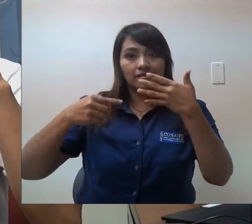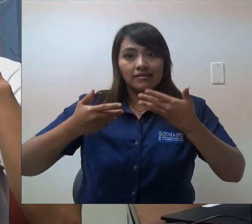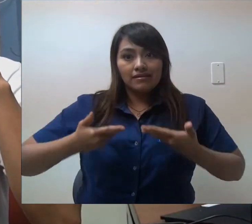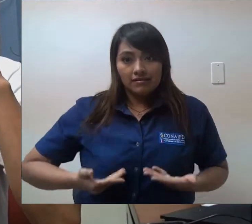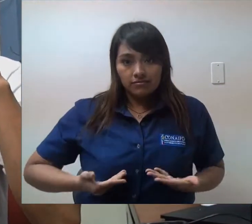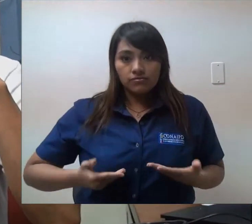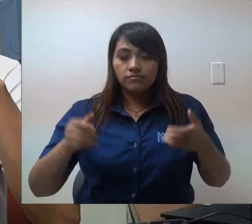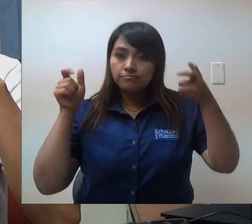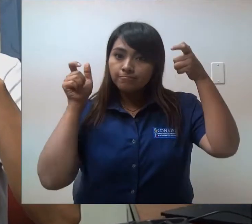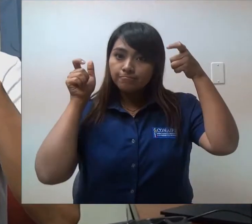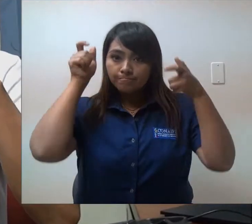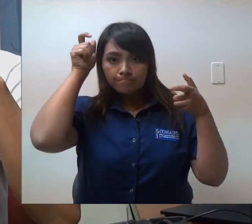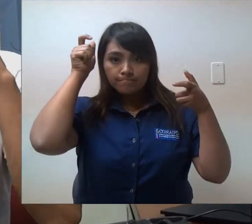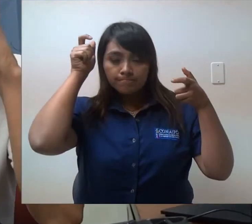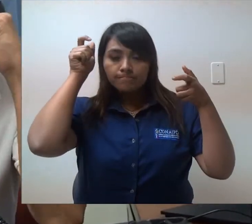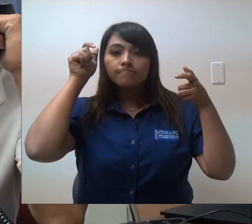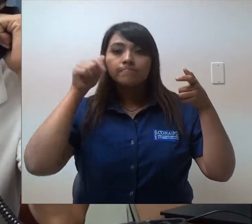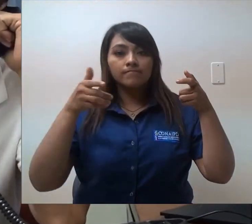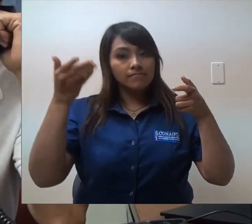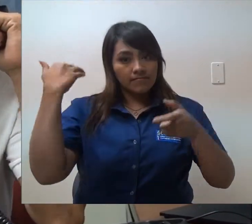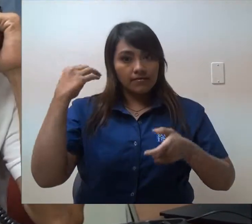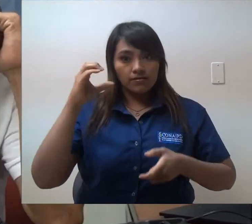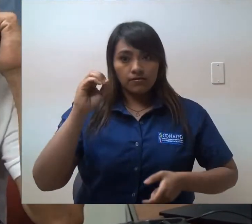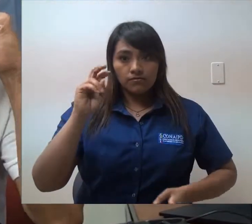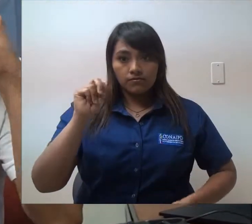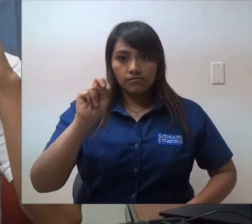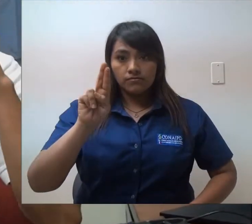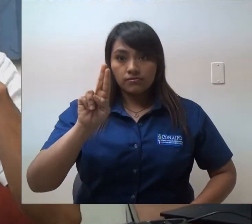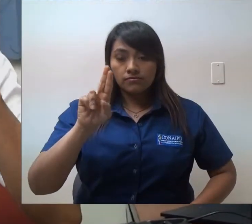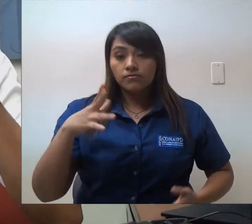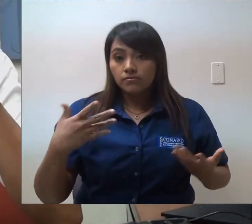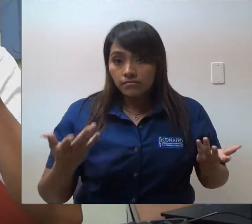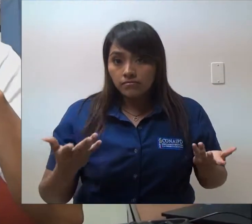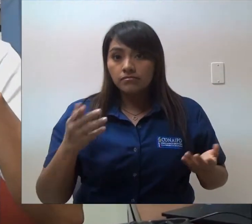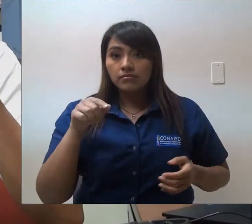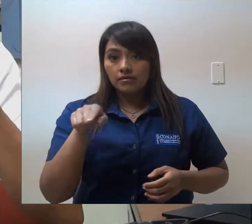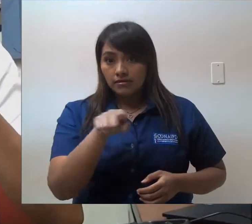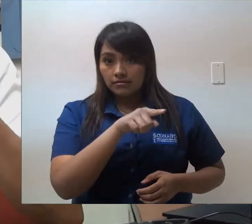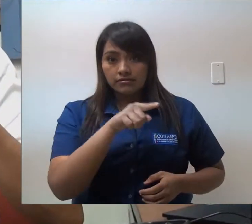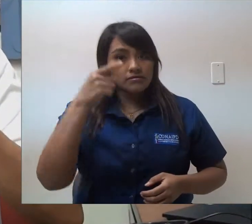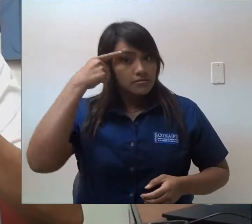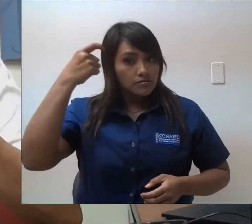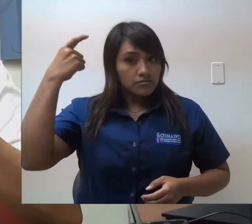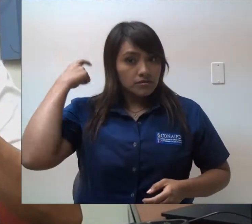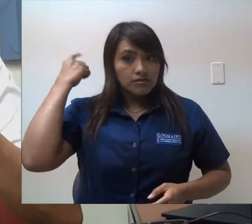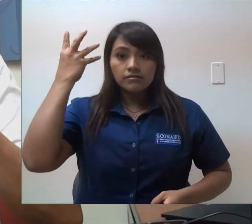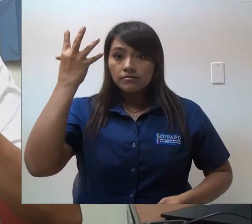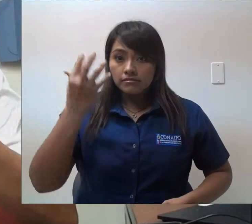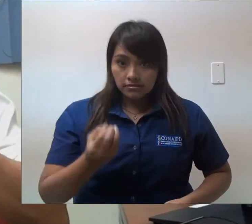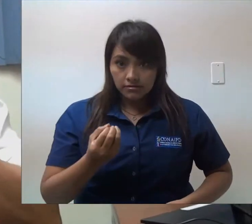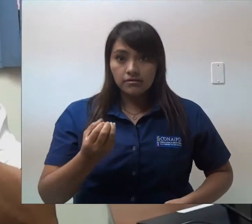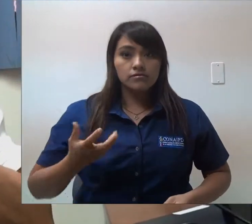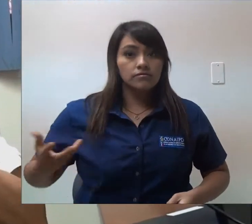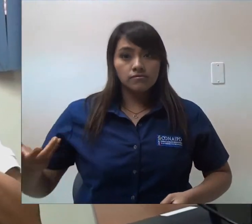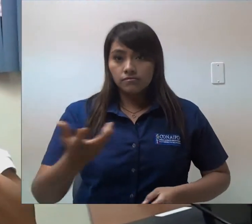de derechos desde Naciones Unidas cuando hace el lanzamiento de